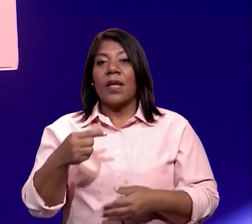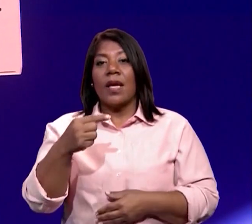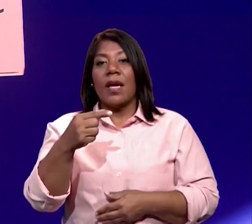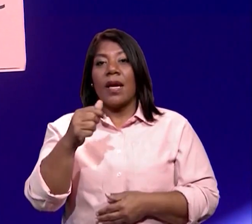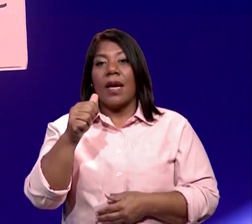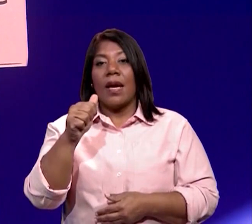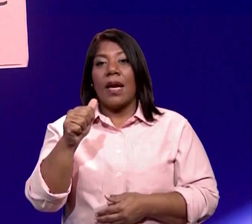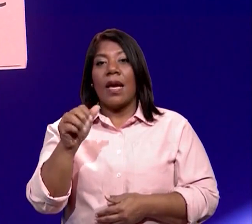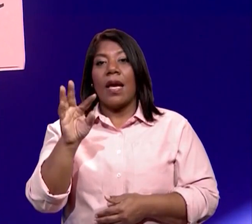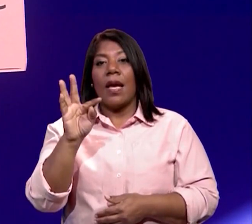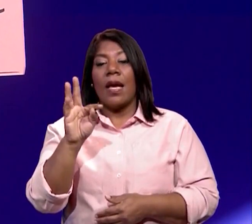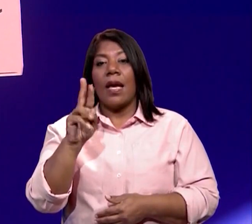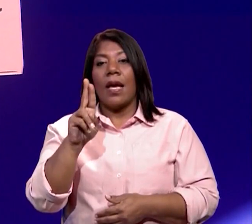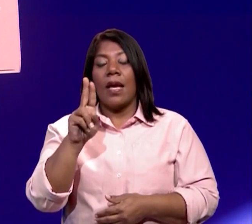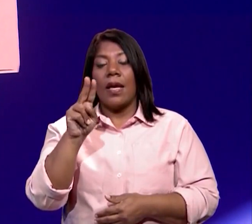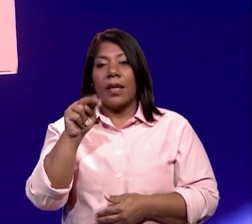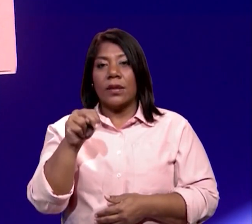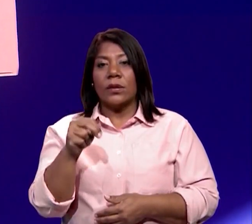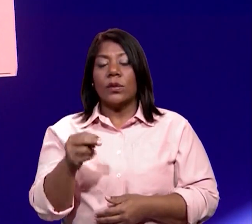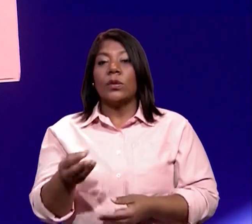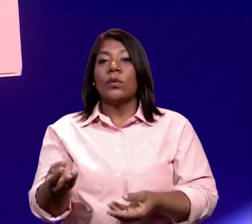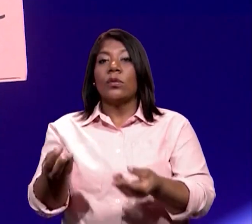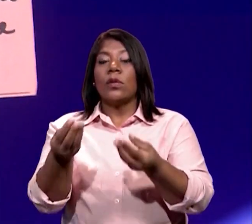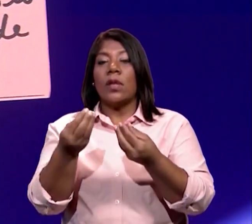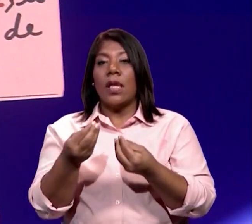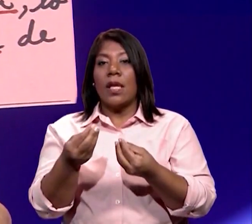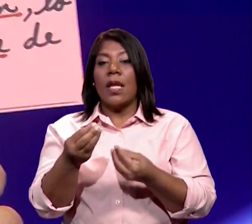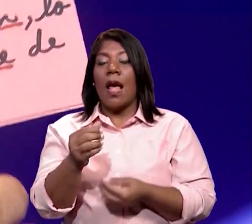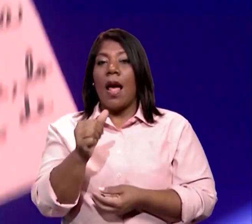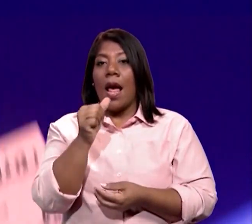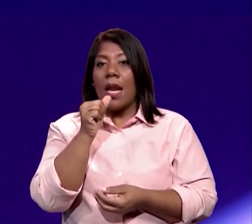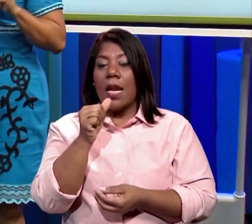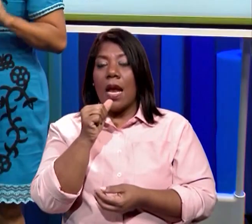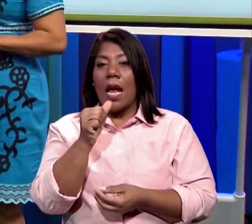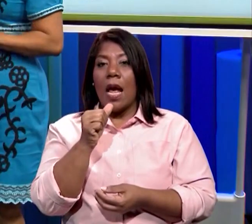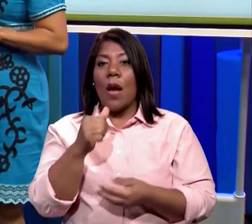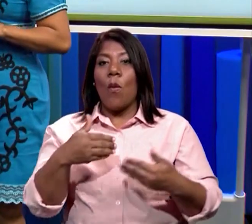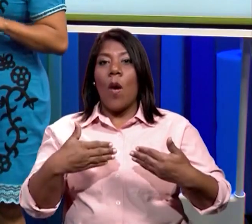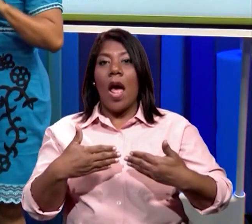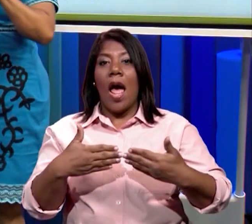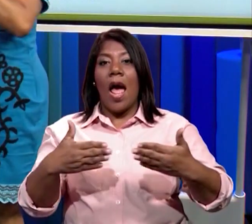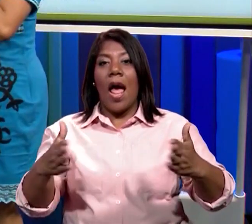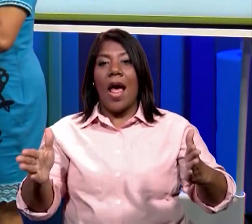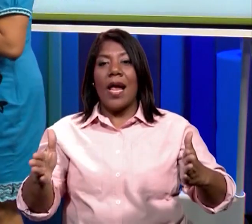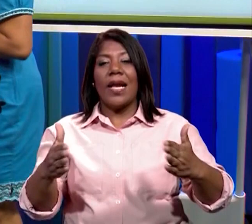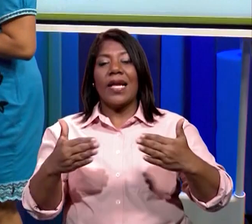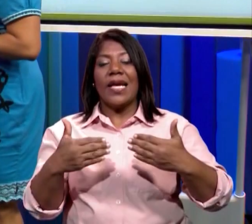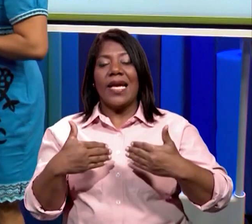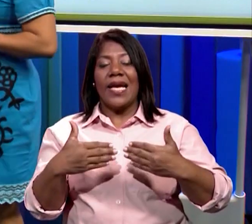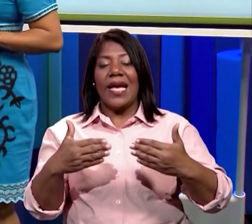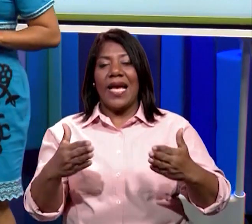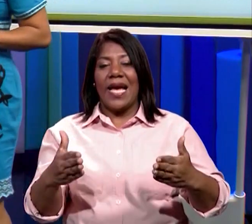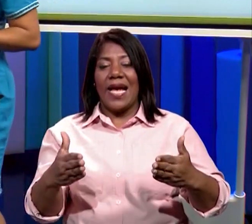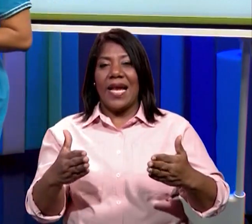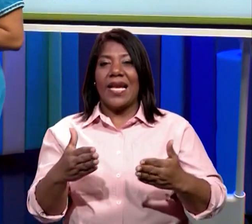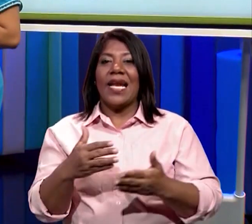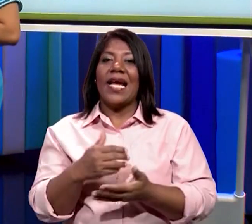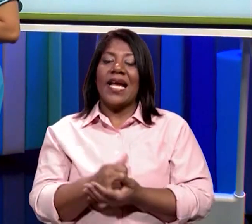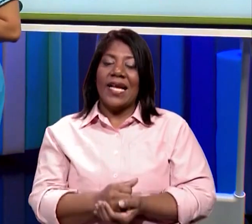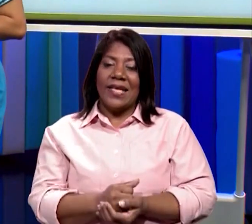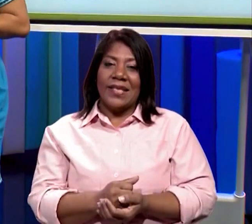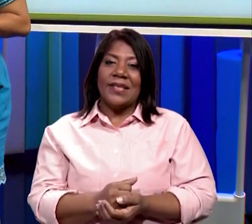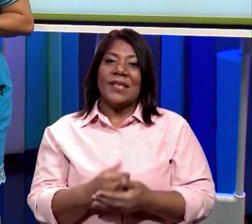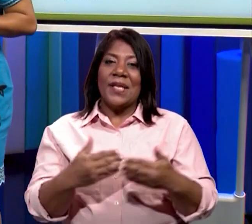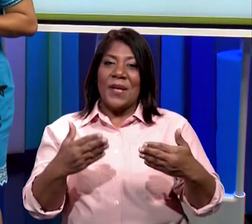alimenta y provee de agua a quién? Al Canal de Panamá. Así es,